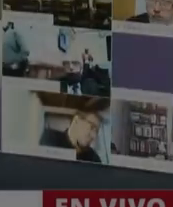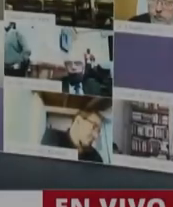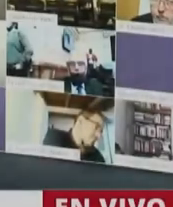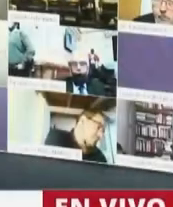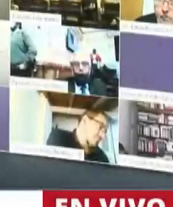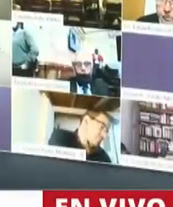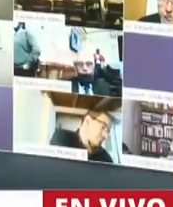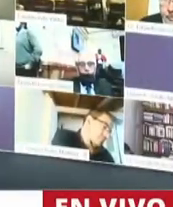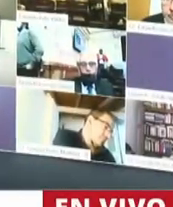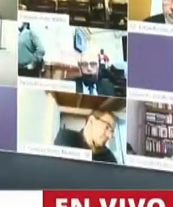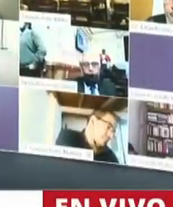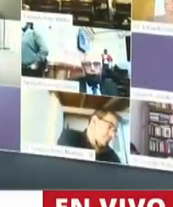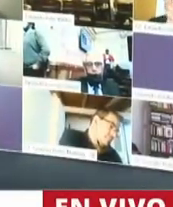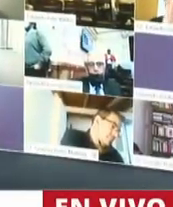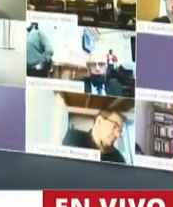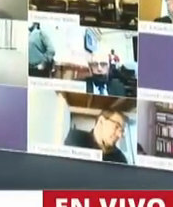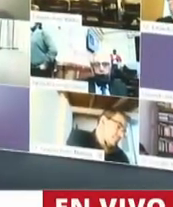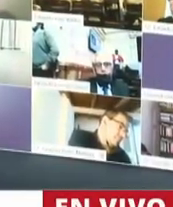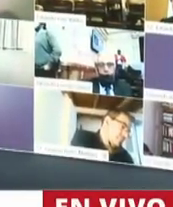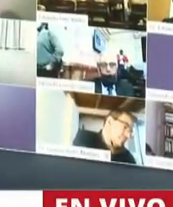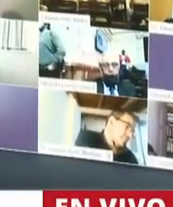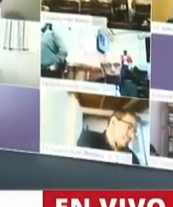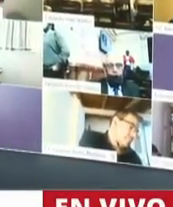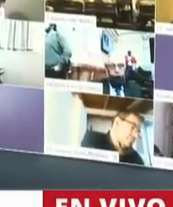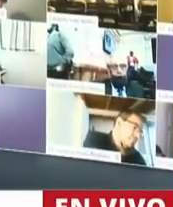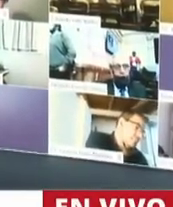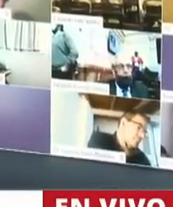Tiene la palabra el diputado José Luis Gioja.